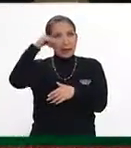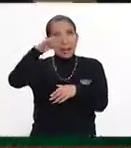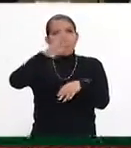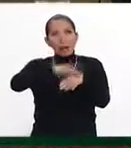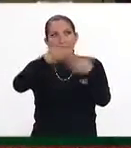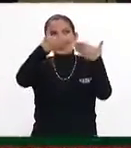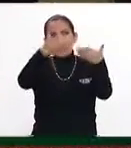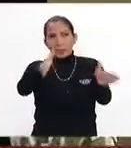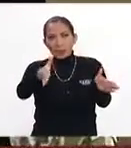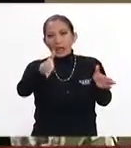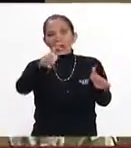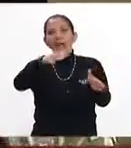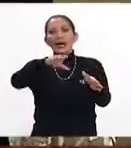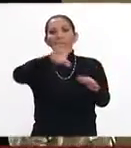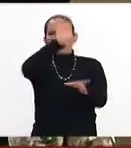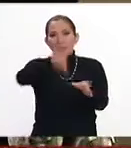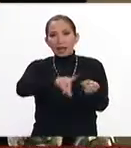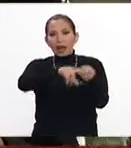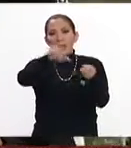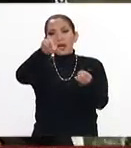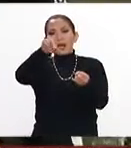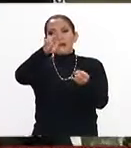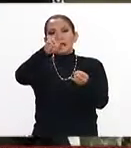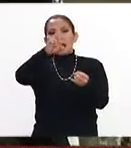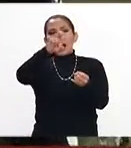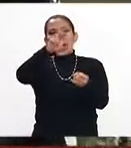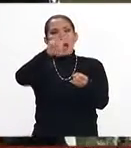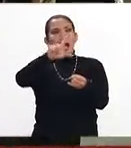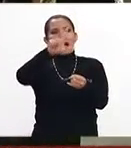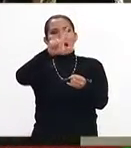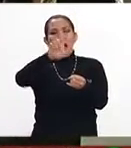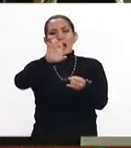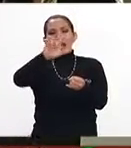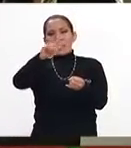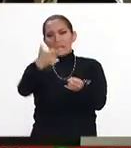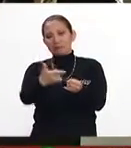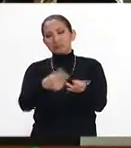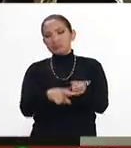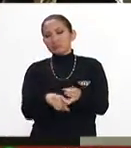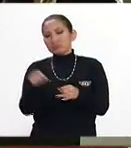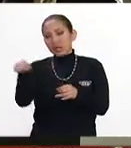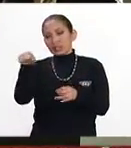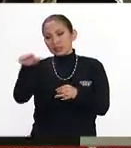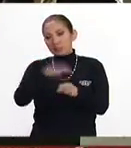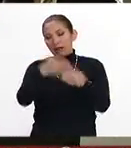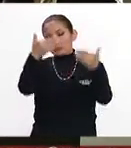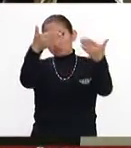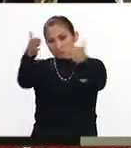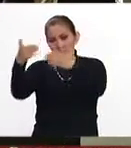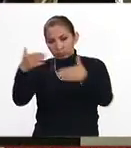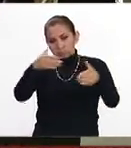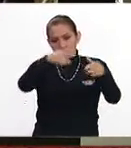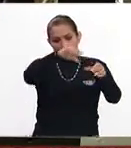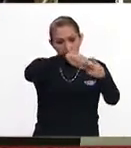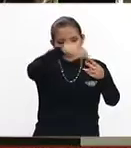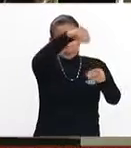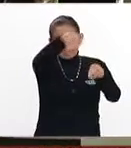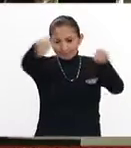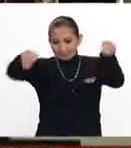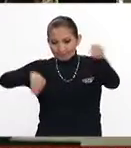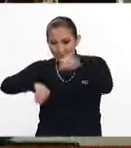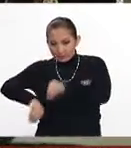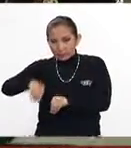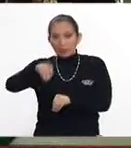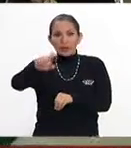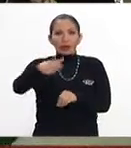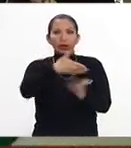funcionando las de Chicago, Raleigh, fundamentalmente. Ese día tenemos pensado es abrir de